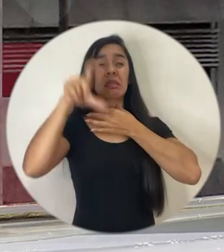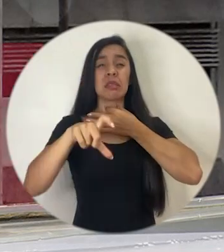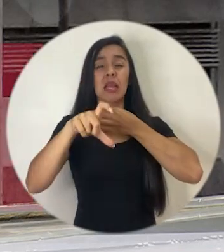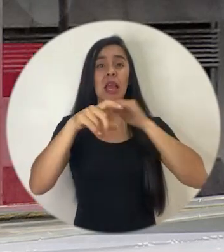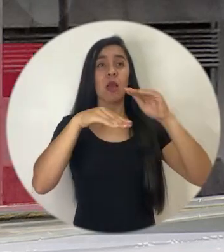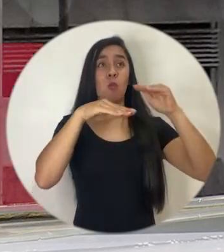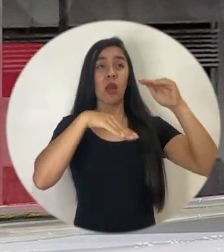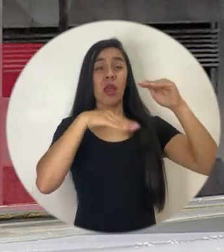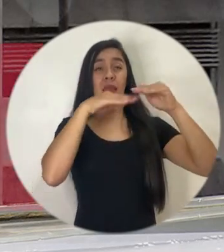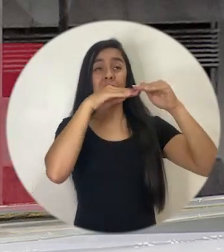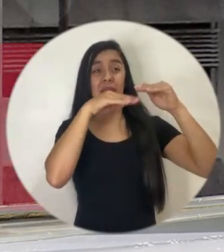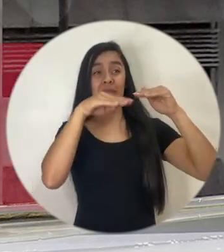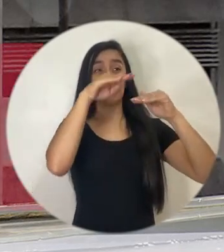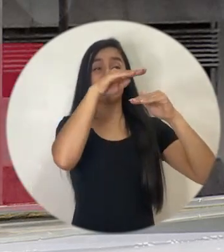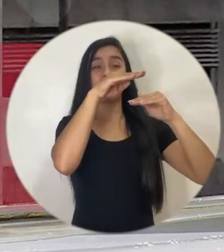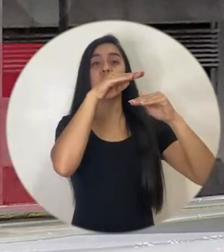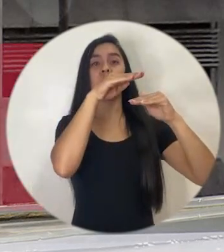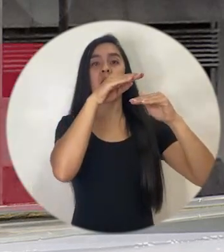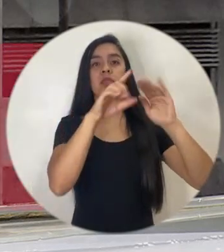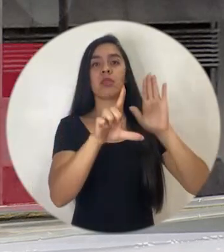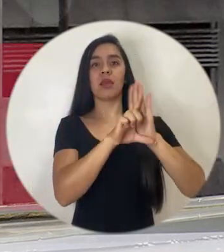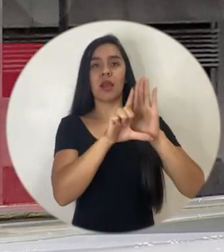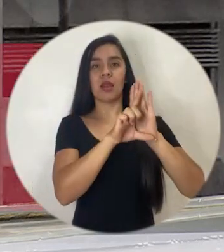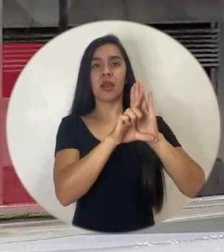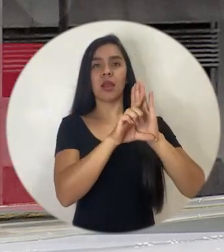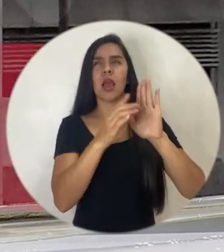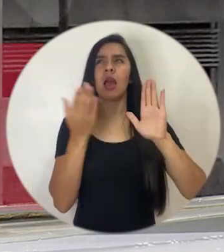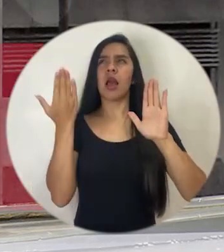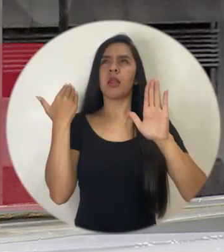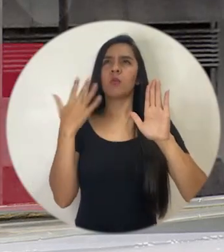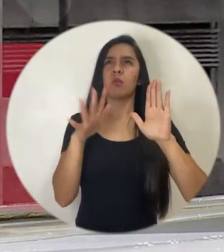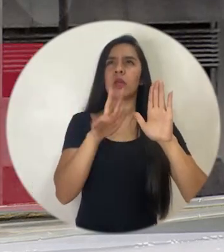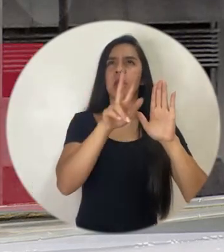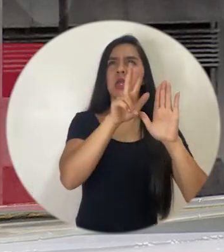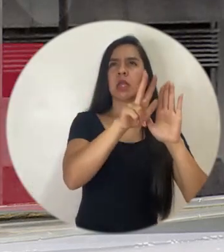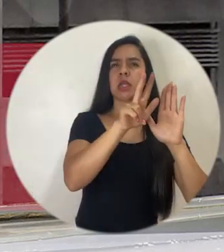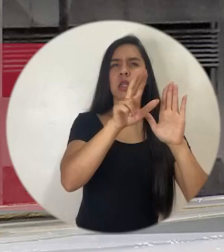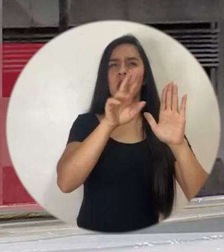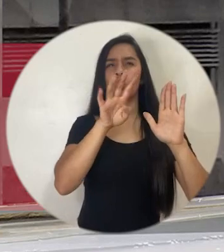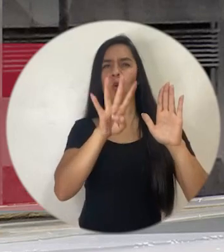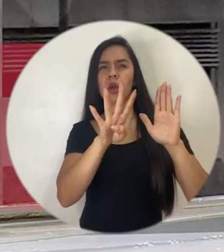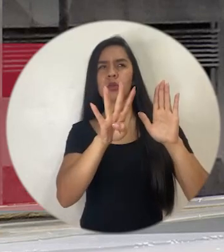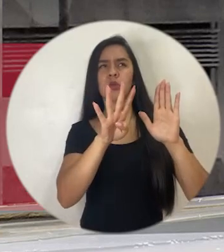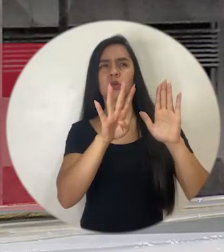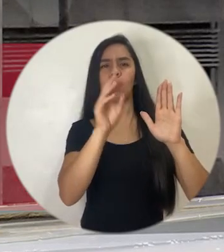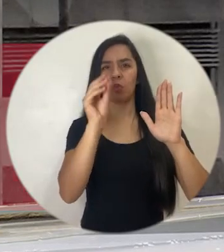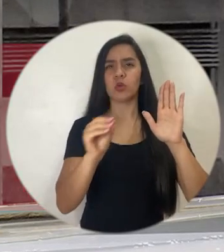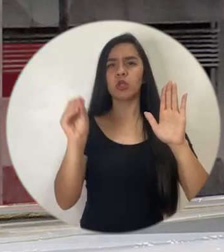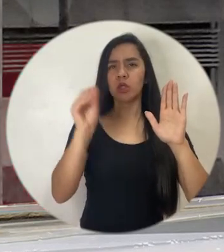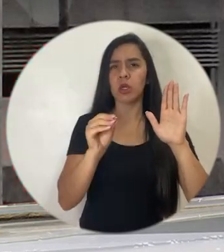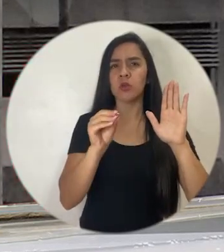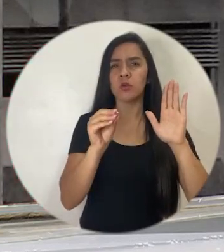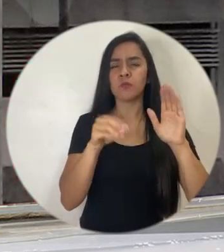en tarjeta por encima del límite de la ley, que en el momento empezó alrededor del